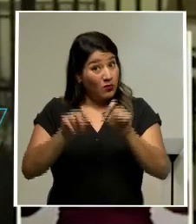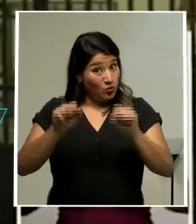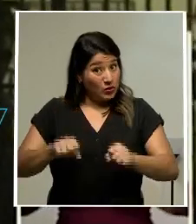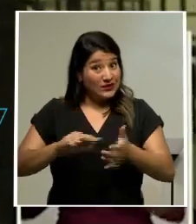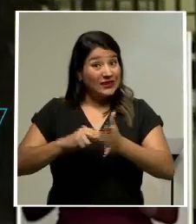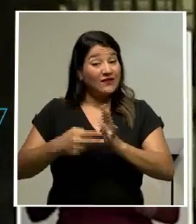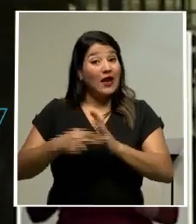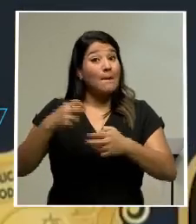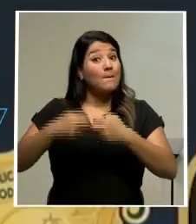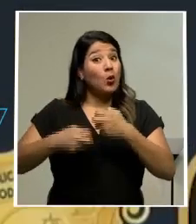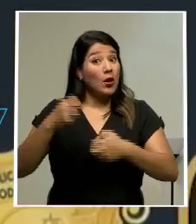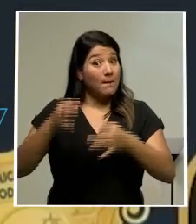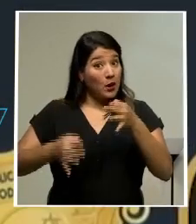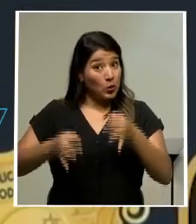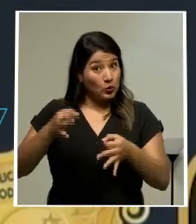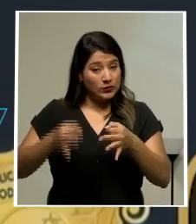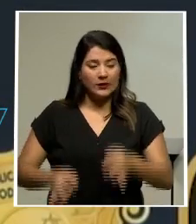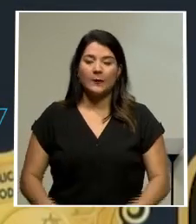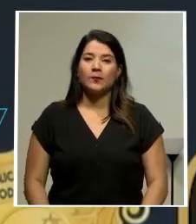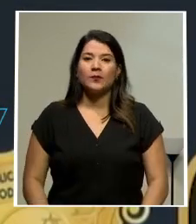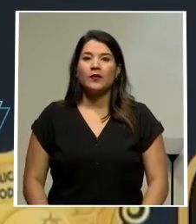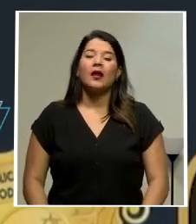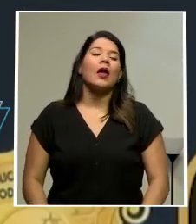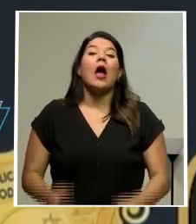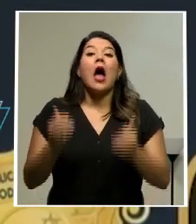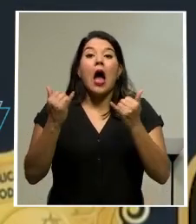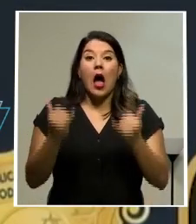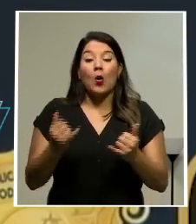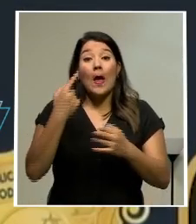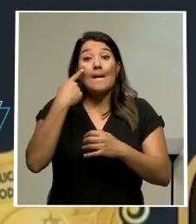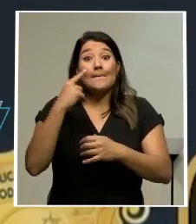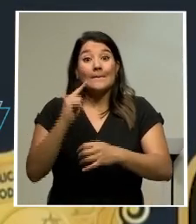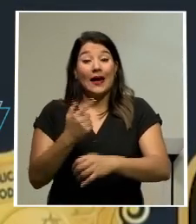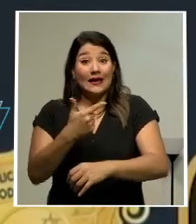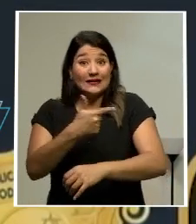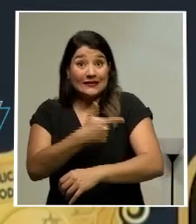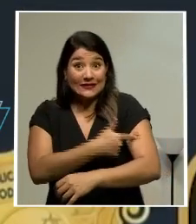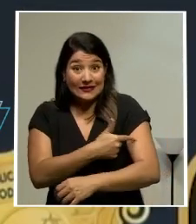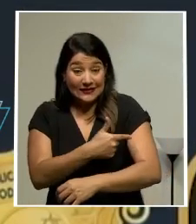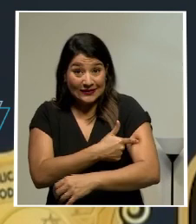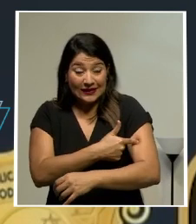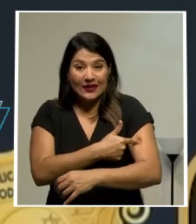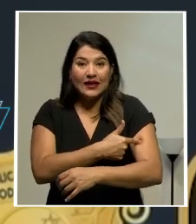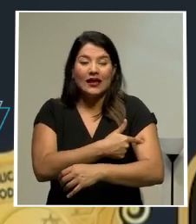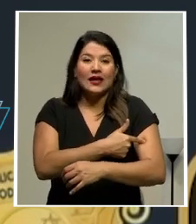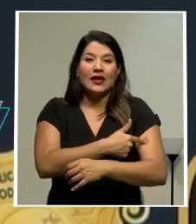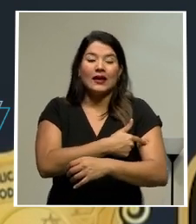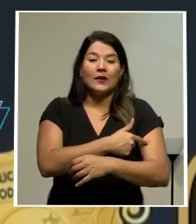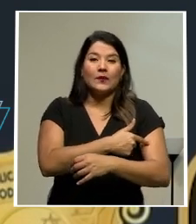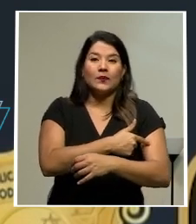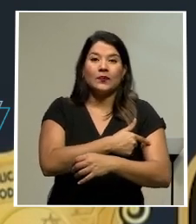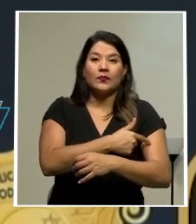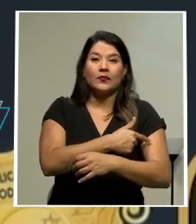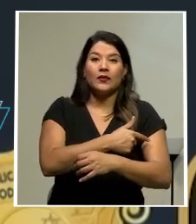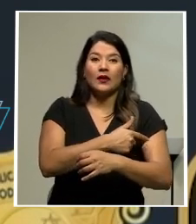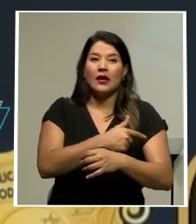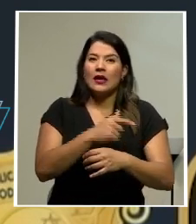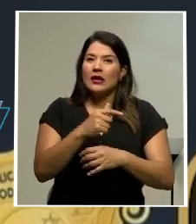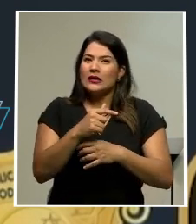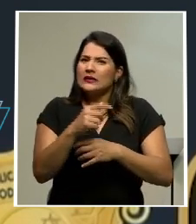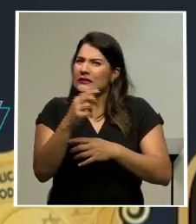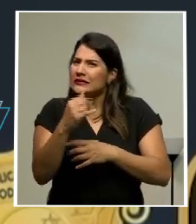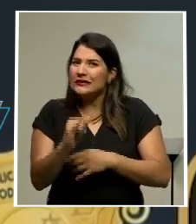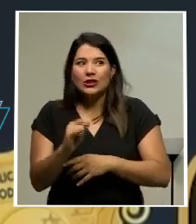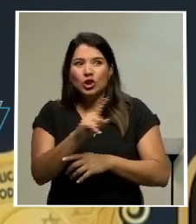En el sentido de que la aplicación de estas dosis en condiciones irregulares